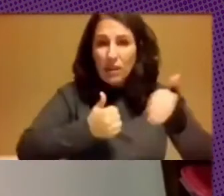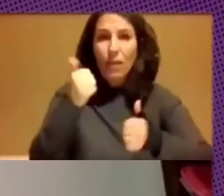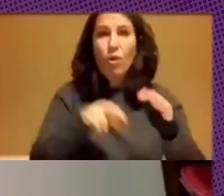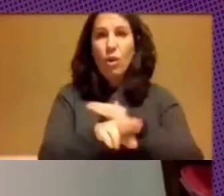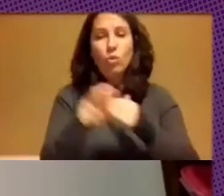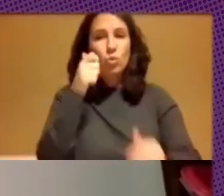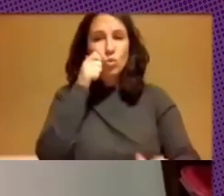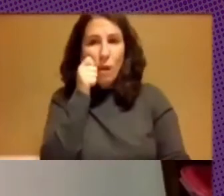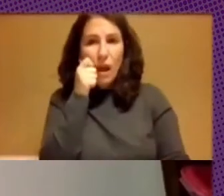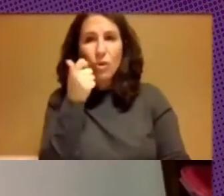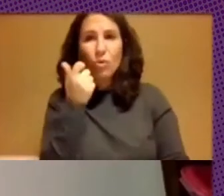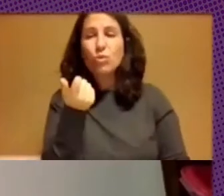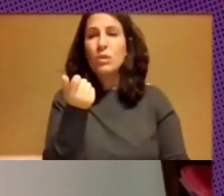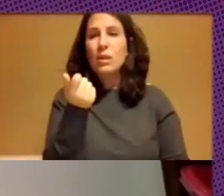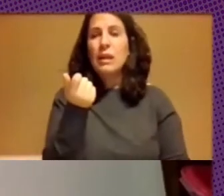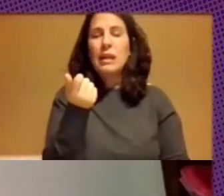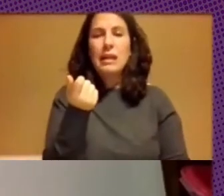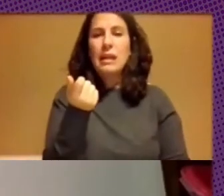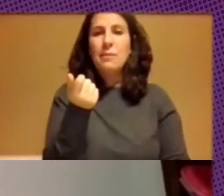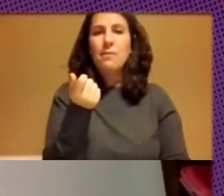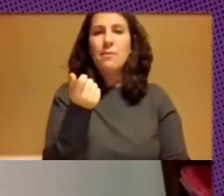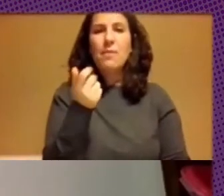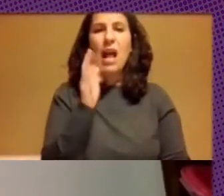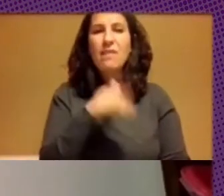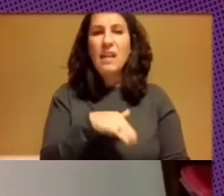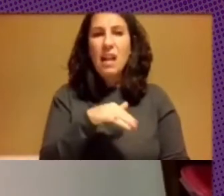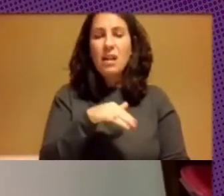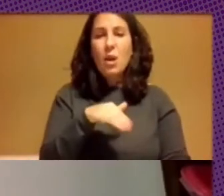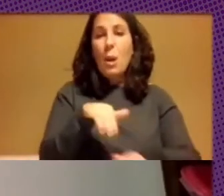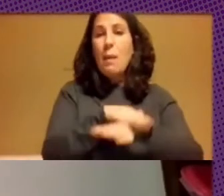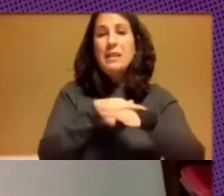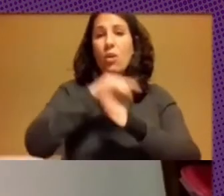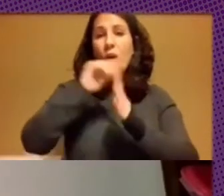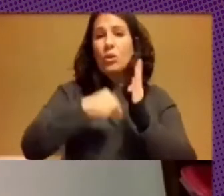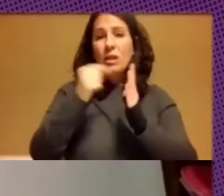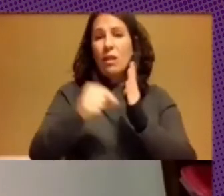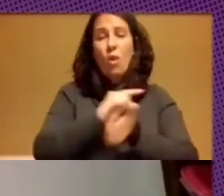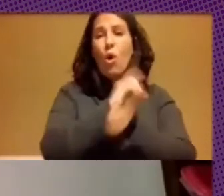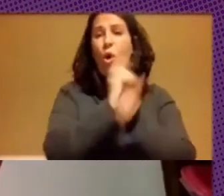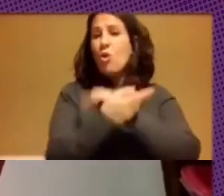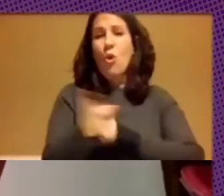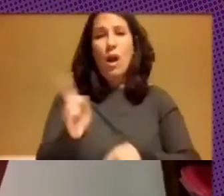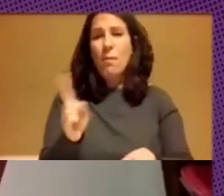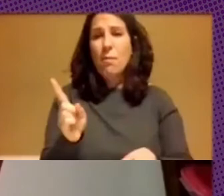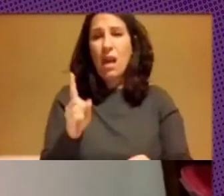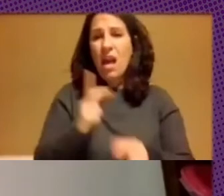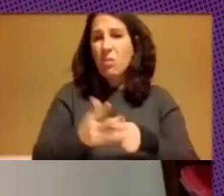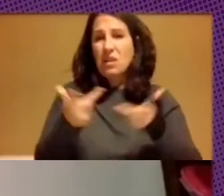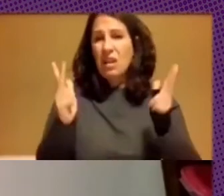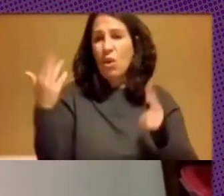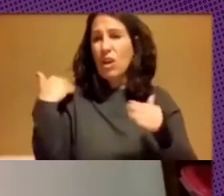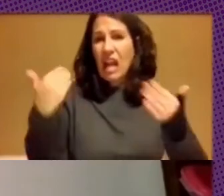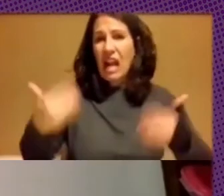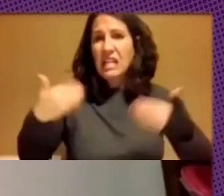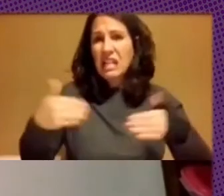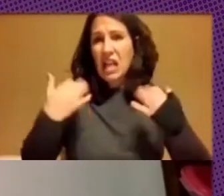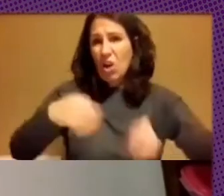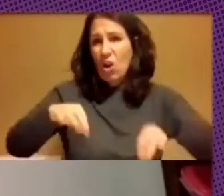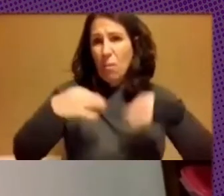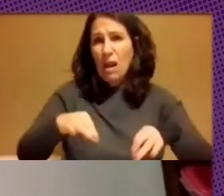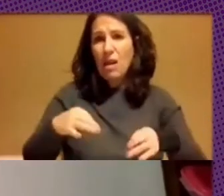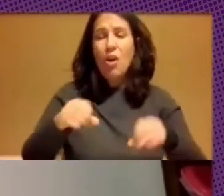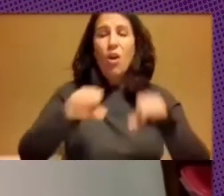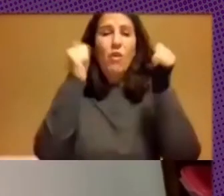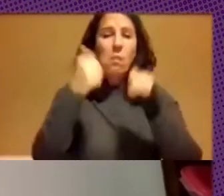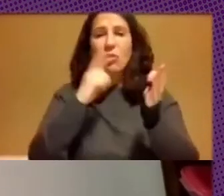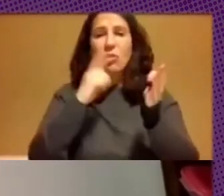y bueno, tal vez. O sea, el esquema básico de contratación no cambia a cualquier licitación clásica, no hay que hacer ni siquiera un cambio de formato